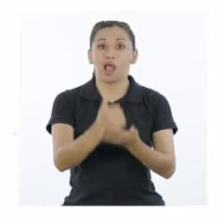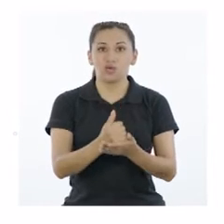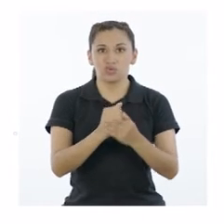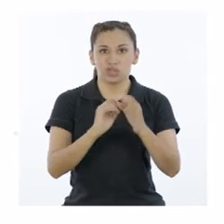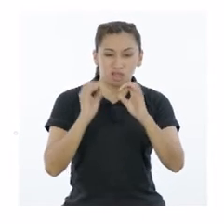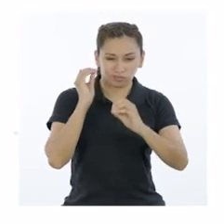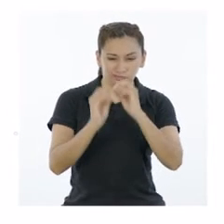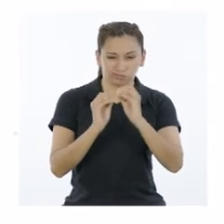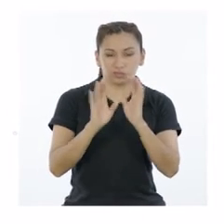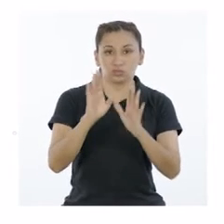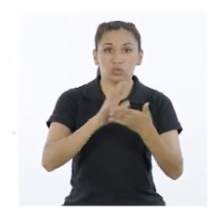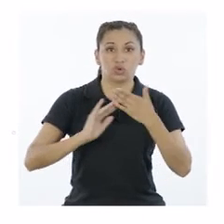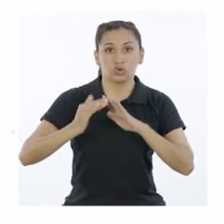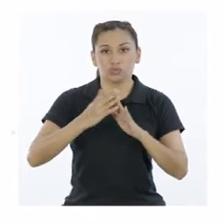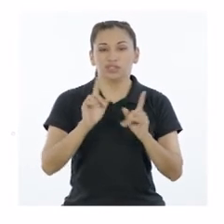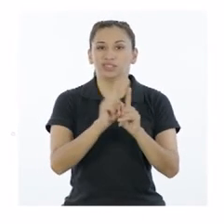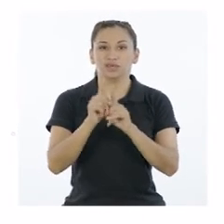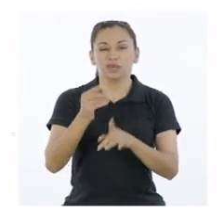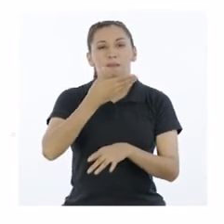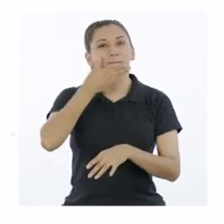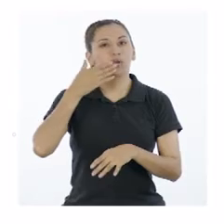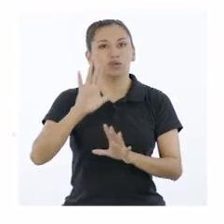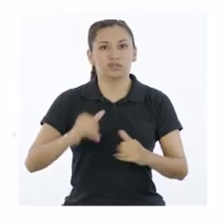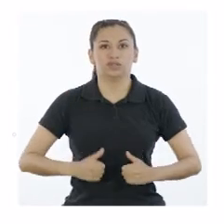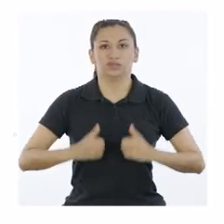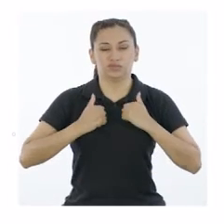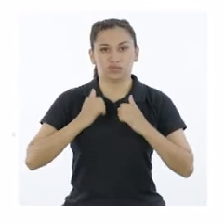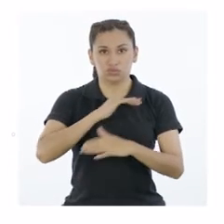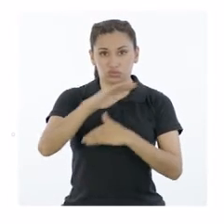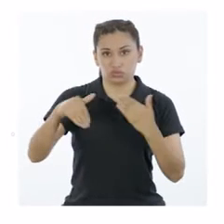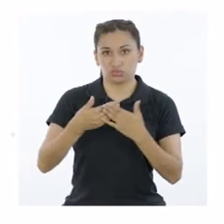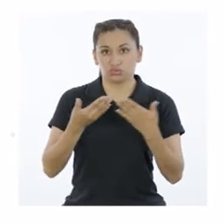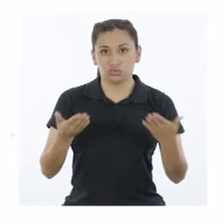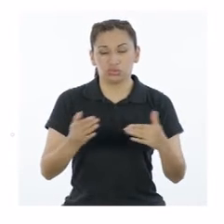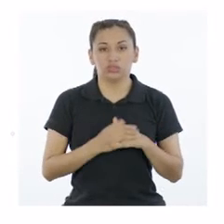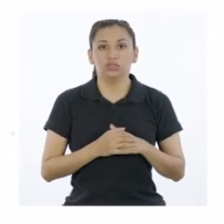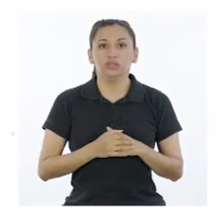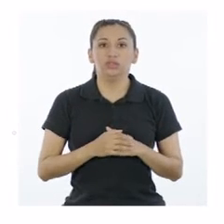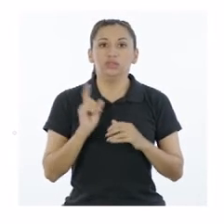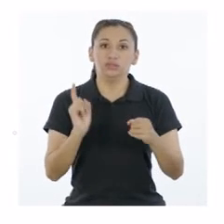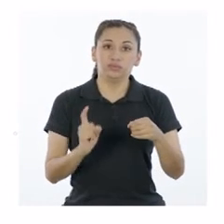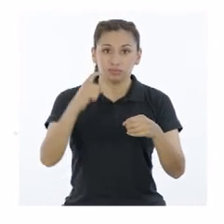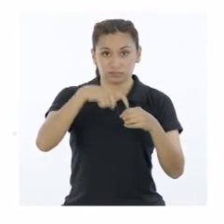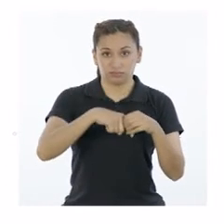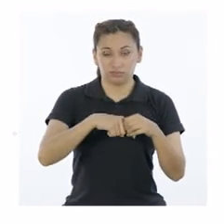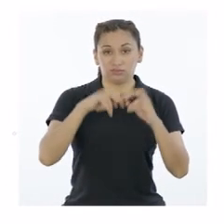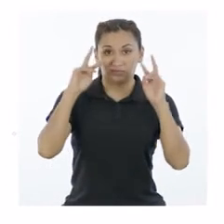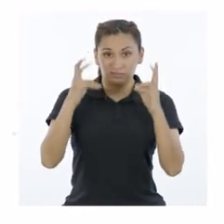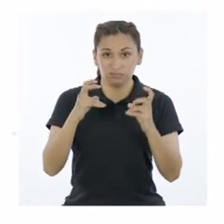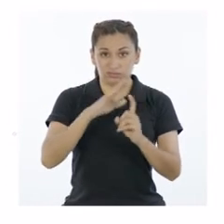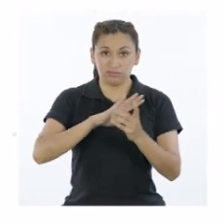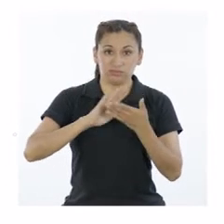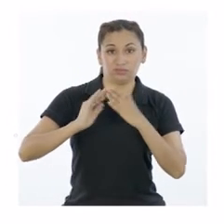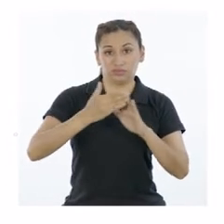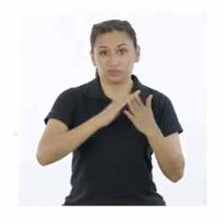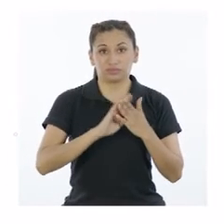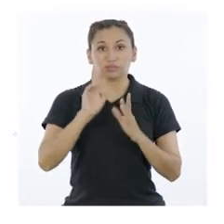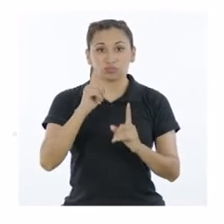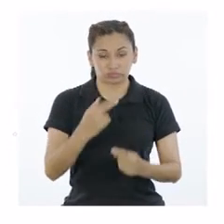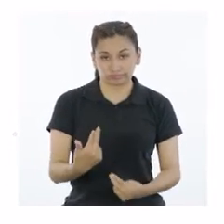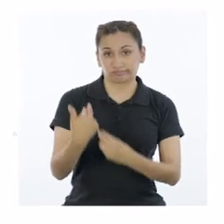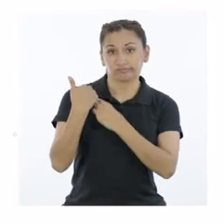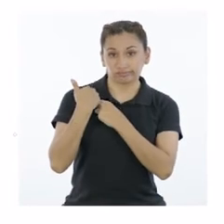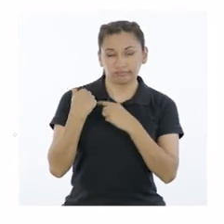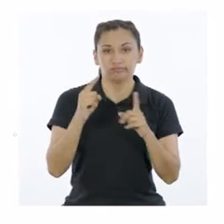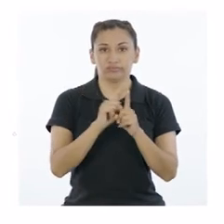Ayuda a desarrollar nuestra comunidad y a mejorar la calidad de vida de todos. La participación en los asuntos públicos es un